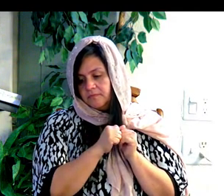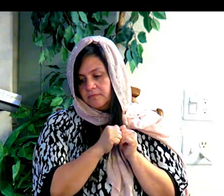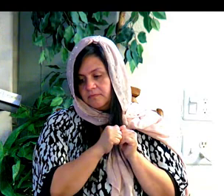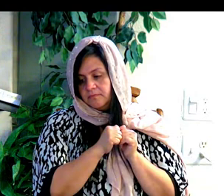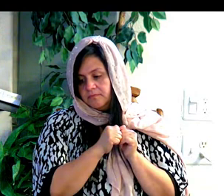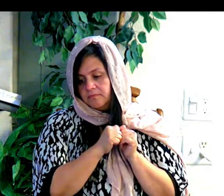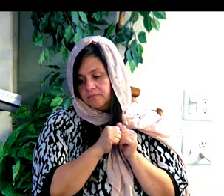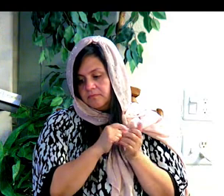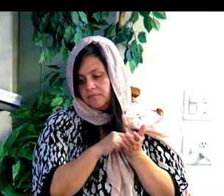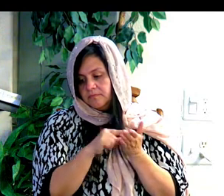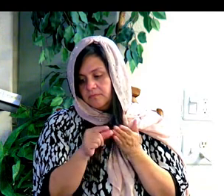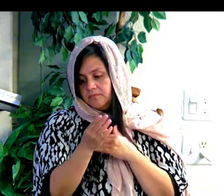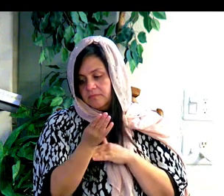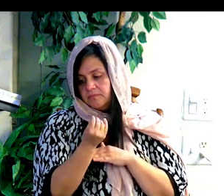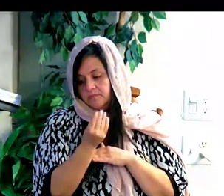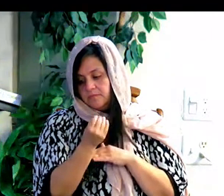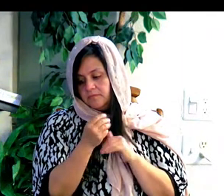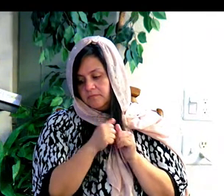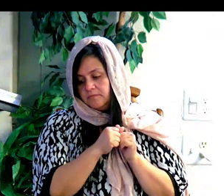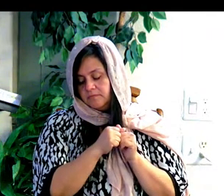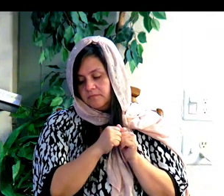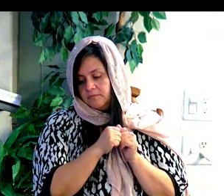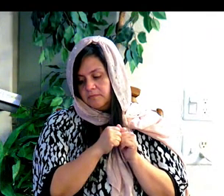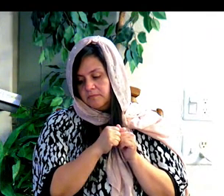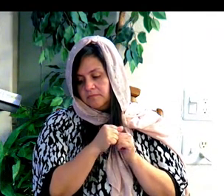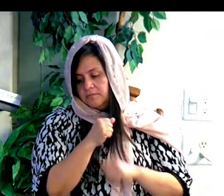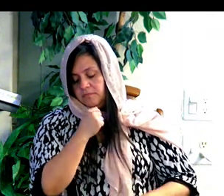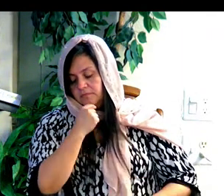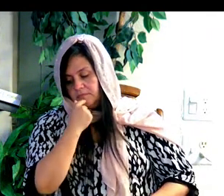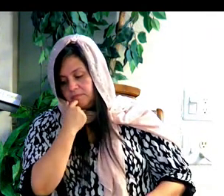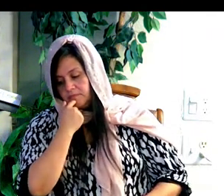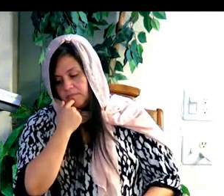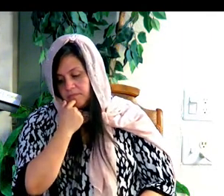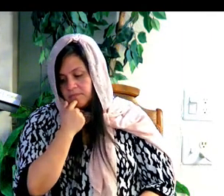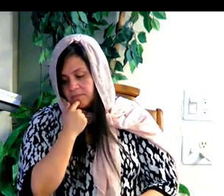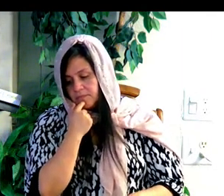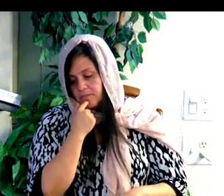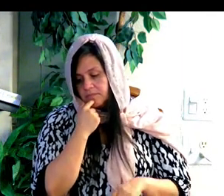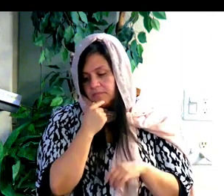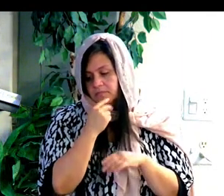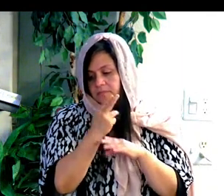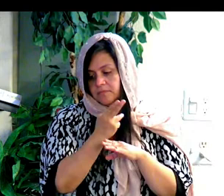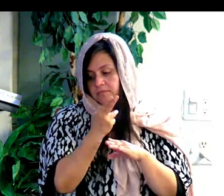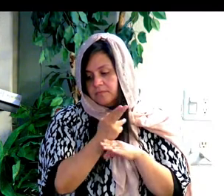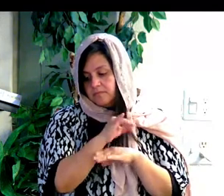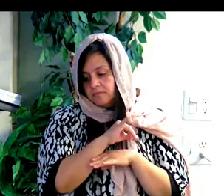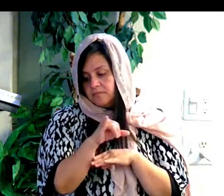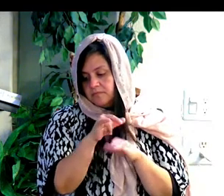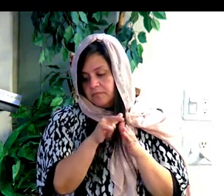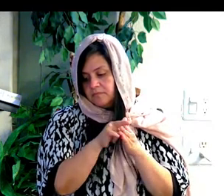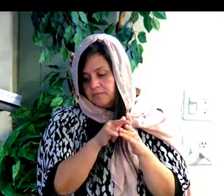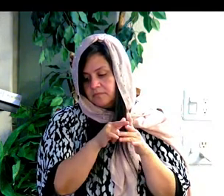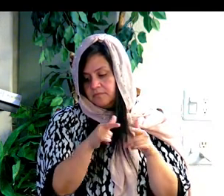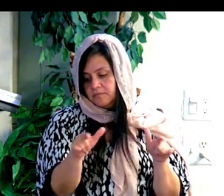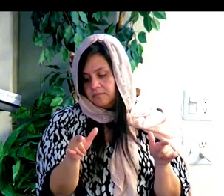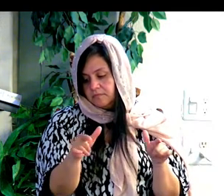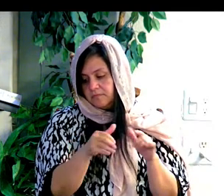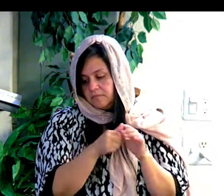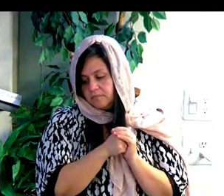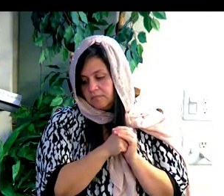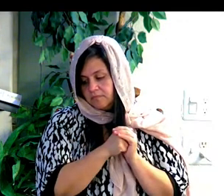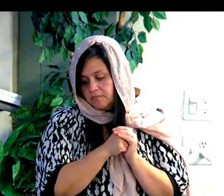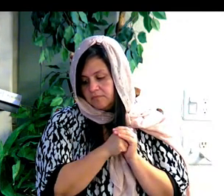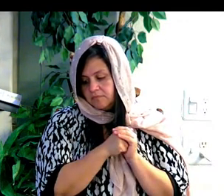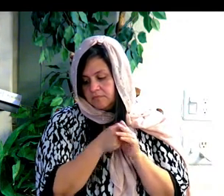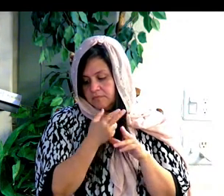versículo 14, usa por decir el mismo lenguaje. But it says, this is the name by which she